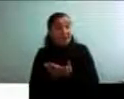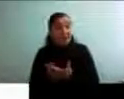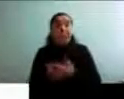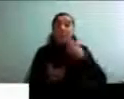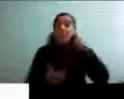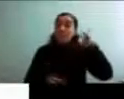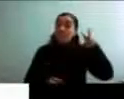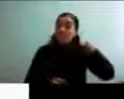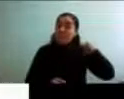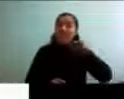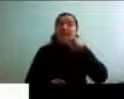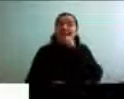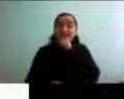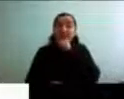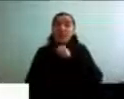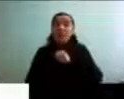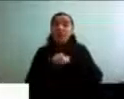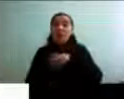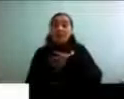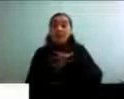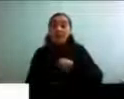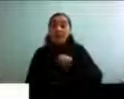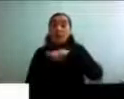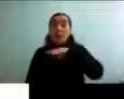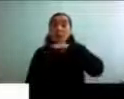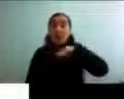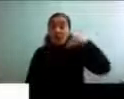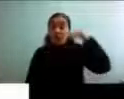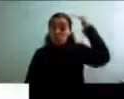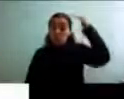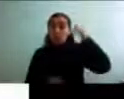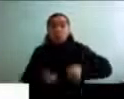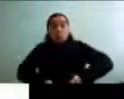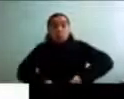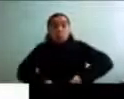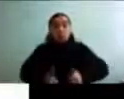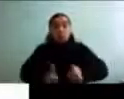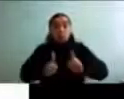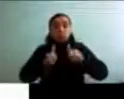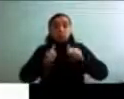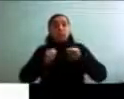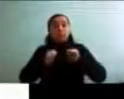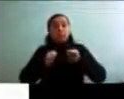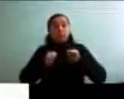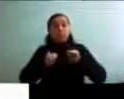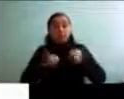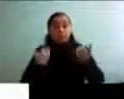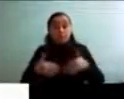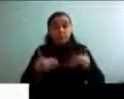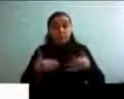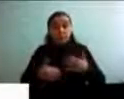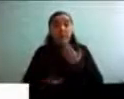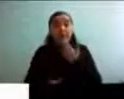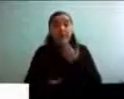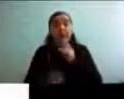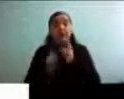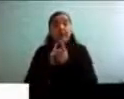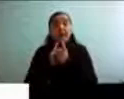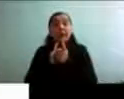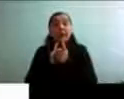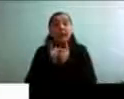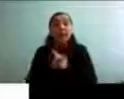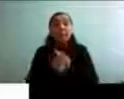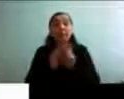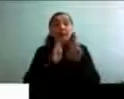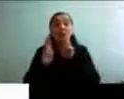viejos e hijos adultos es todo un desafío. Enfrentamos también cambios en las relaciones porque las formas de